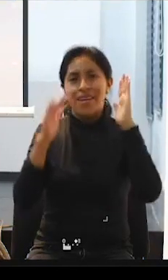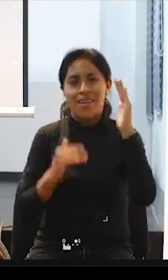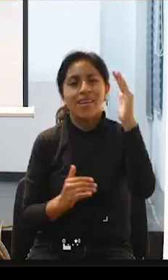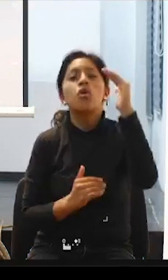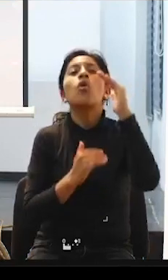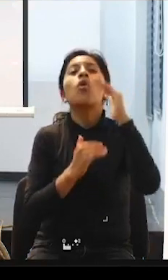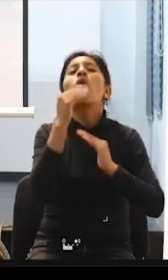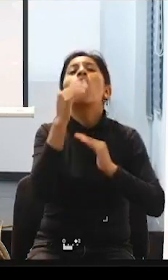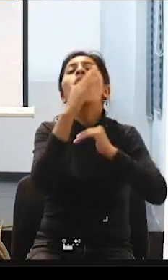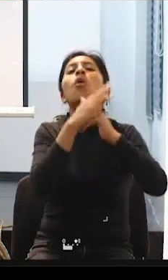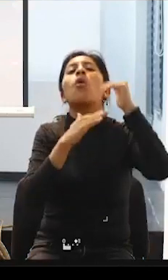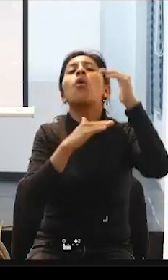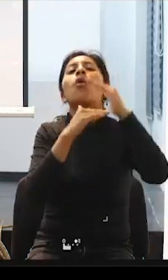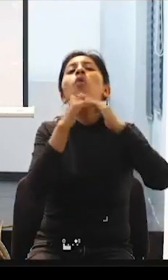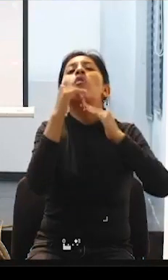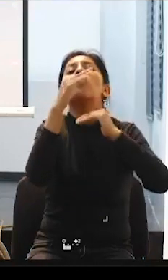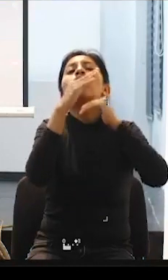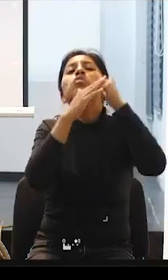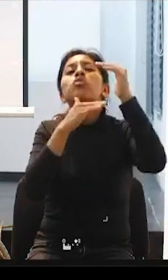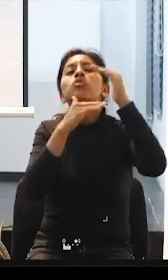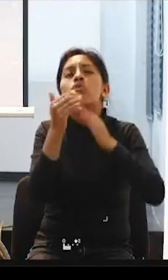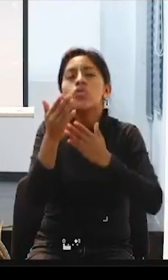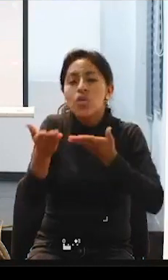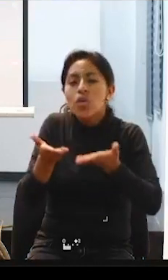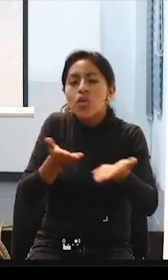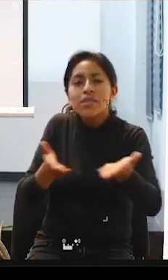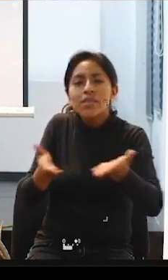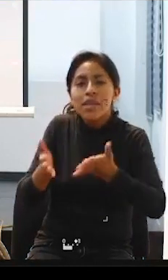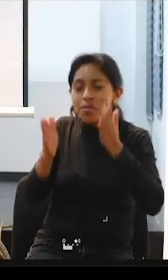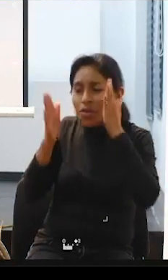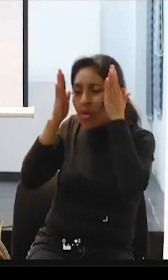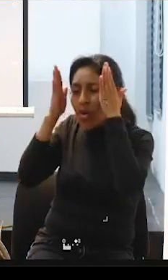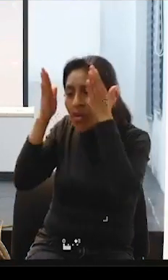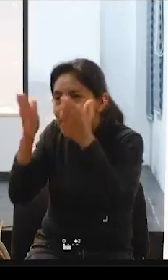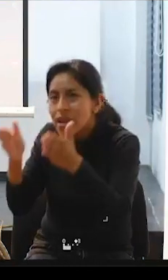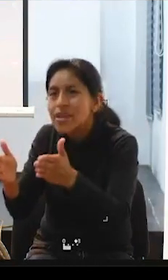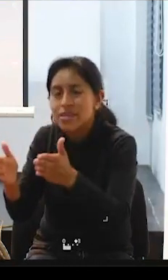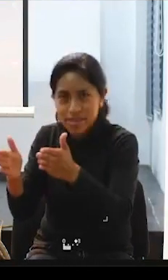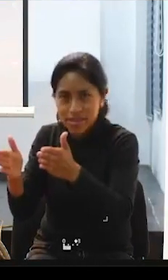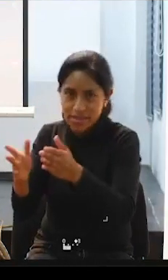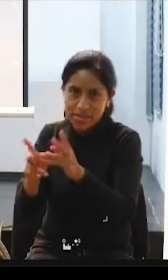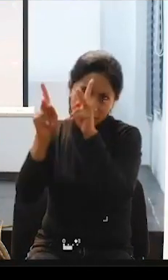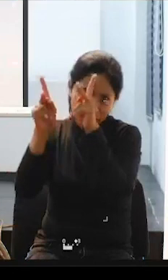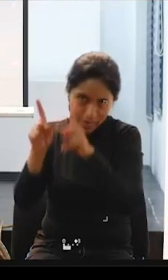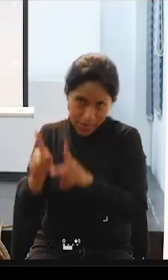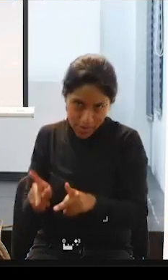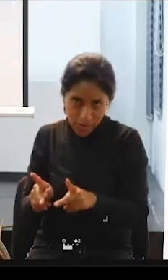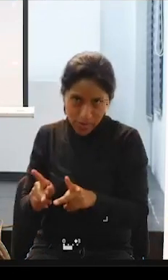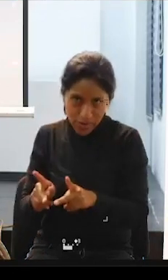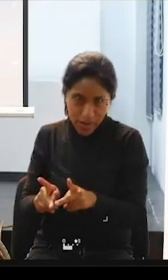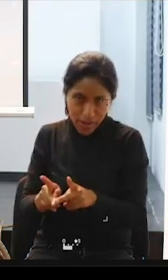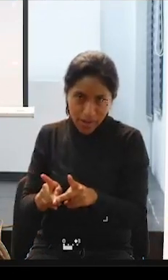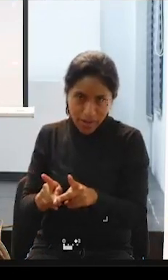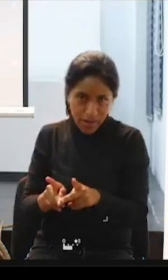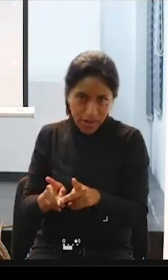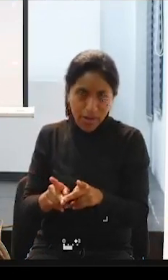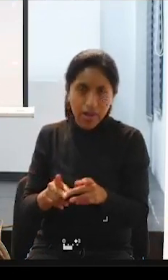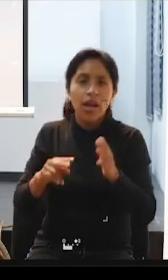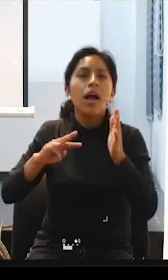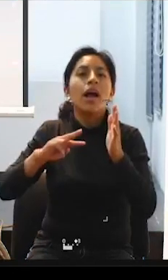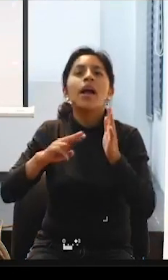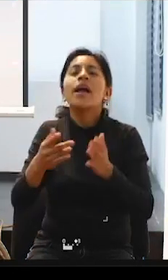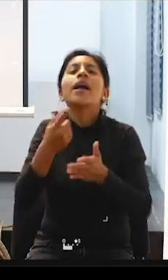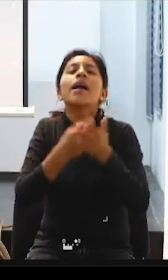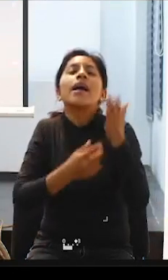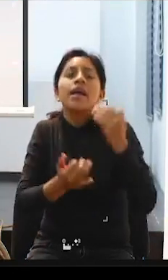asistencia, un servicio municipal de asistencia personal. En este camino pasaba una cosa,